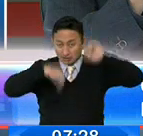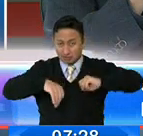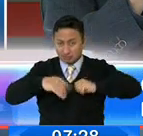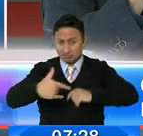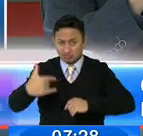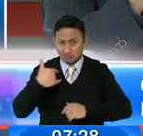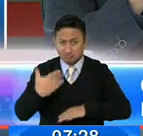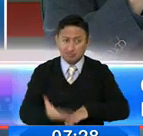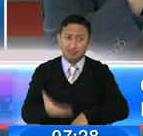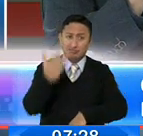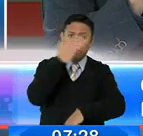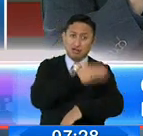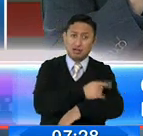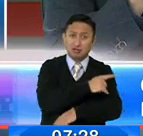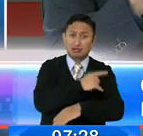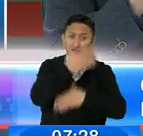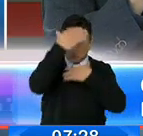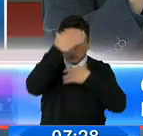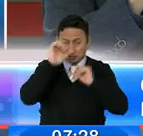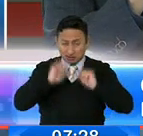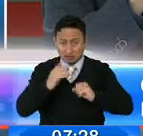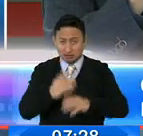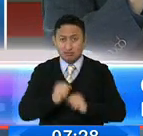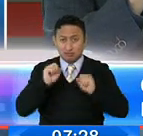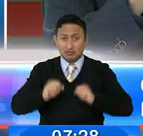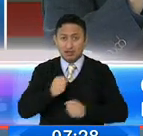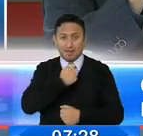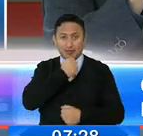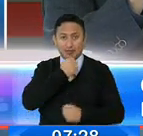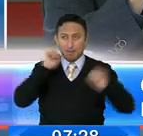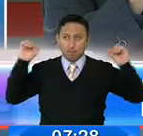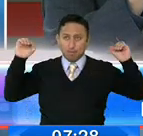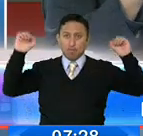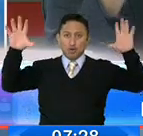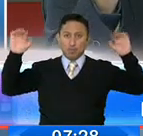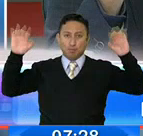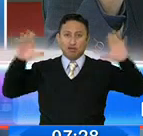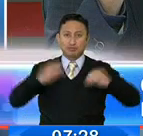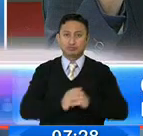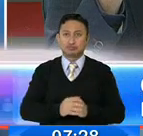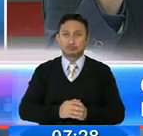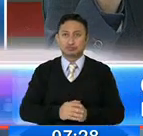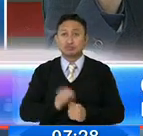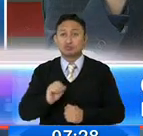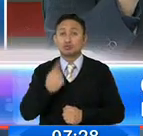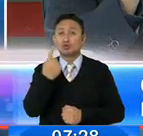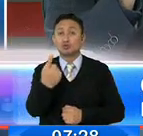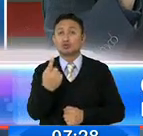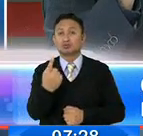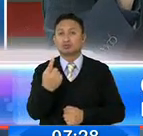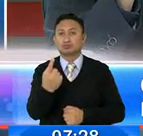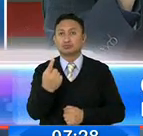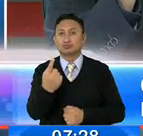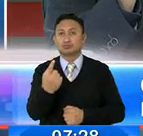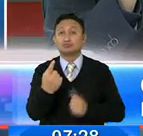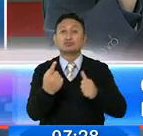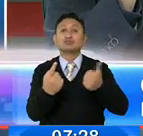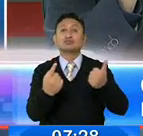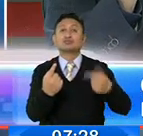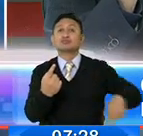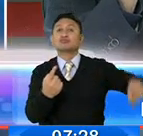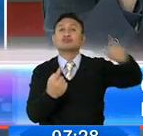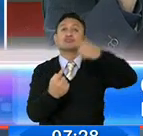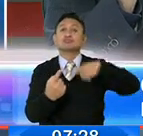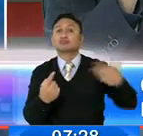cuando hicimos la recuperación de la Marín. Correcto. Solamente teníamos ahí una persona... Pero es un punto nada más. Sí, o sea,